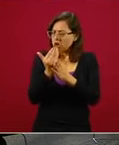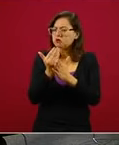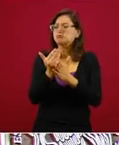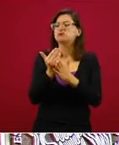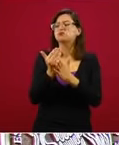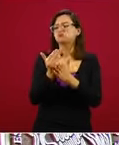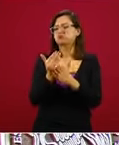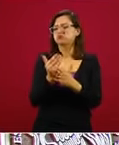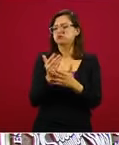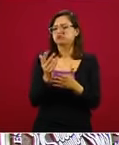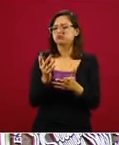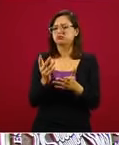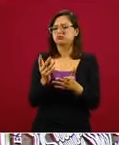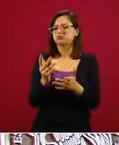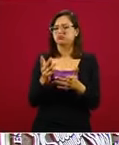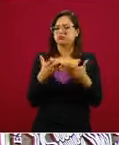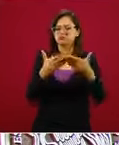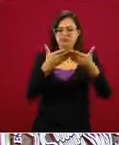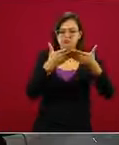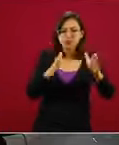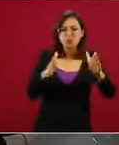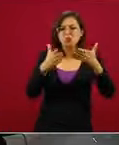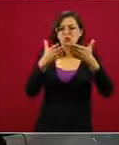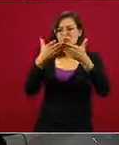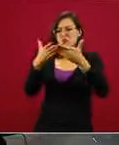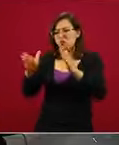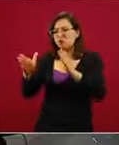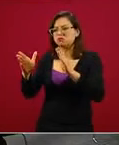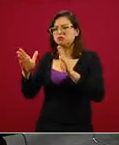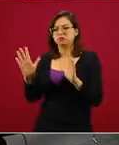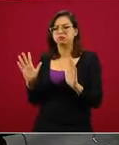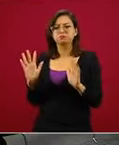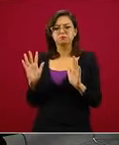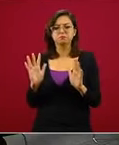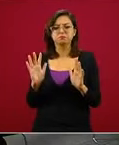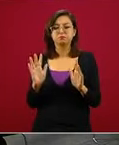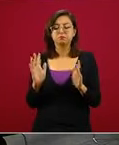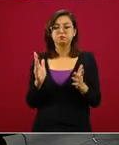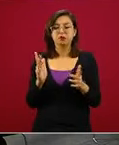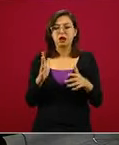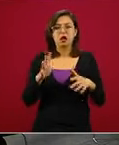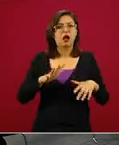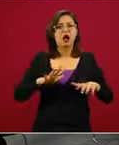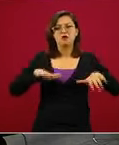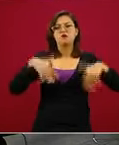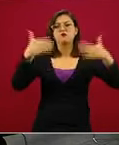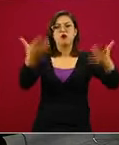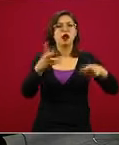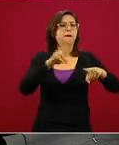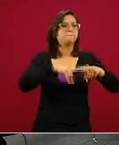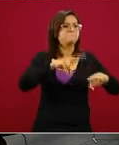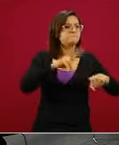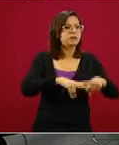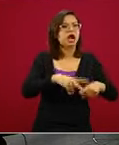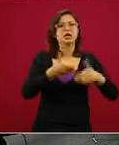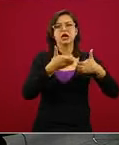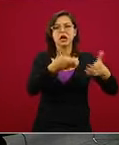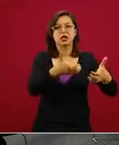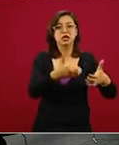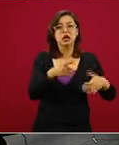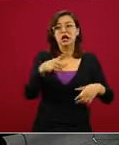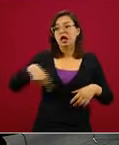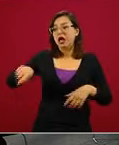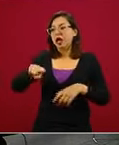mayores para el caso del espacio público cerrado.